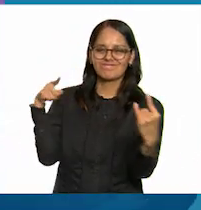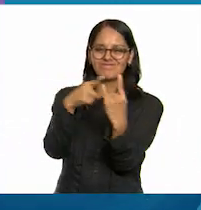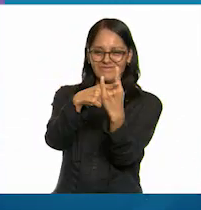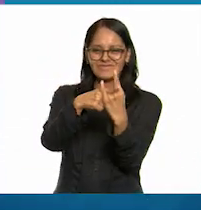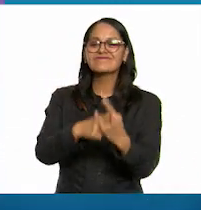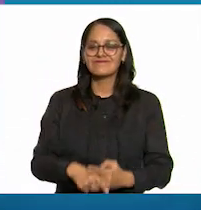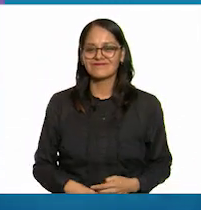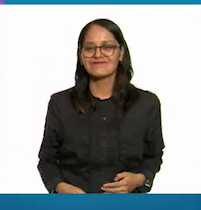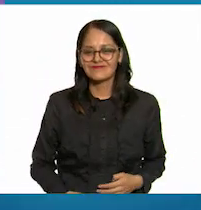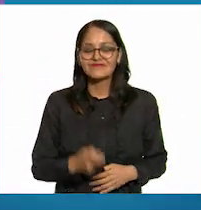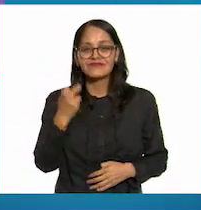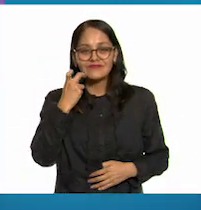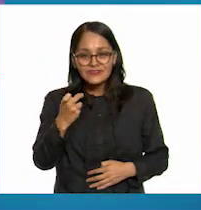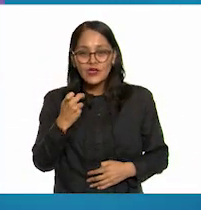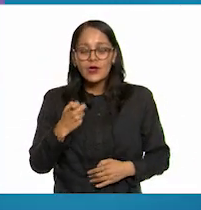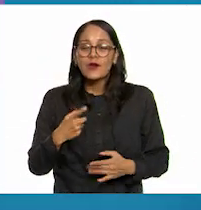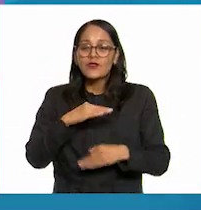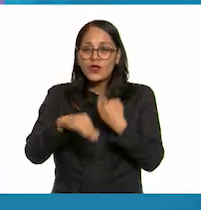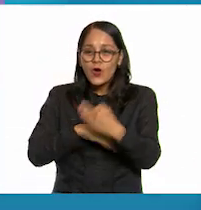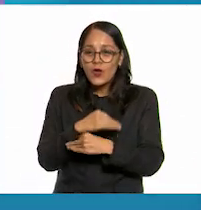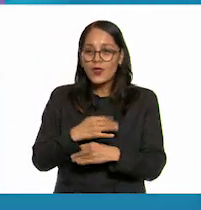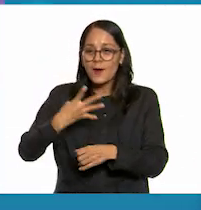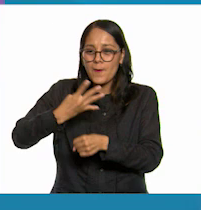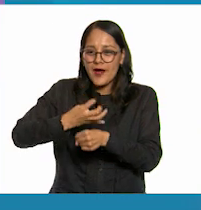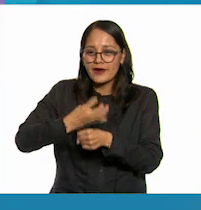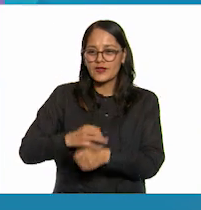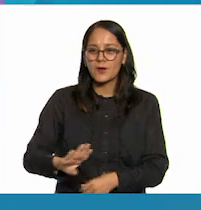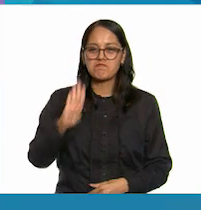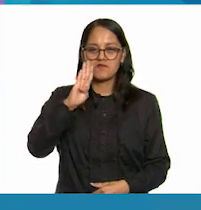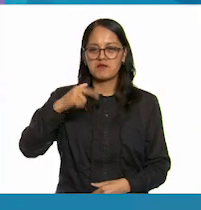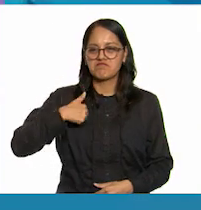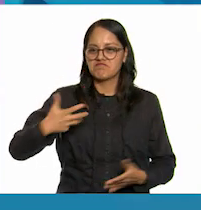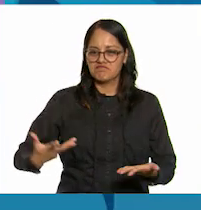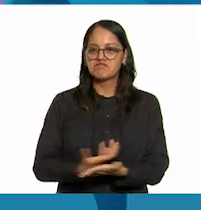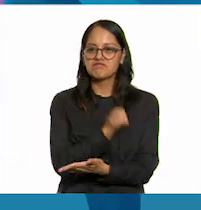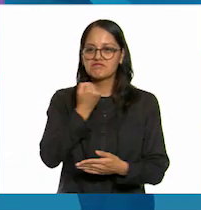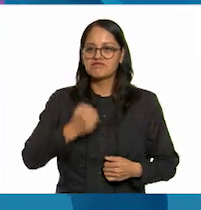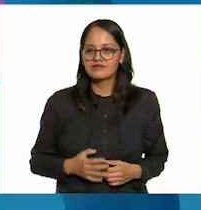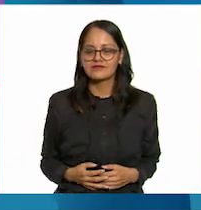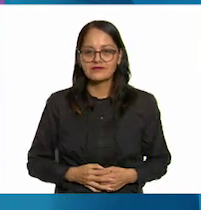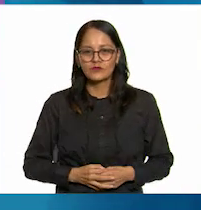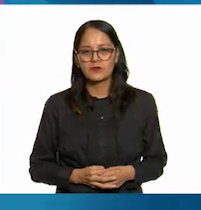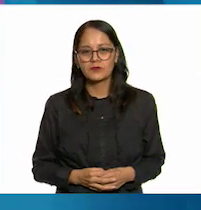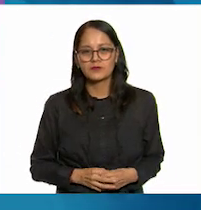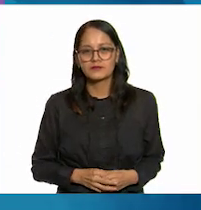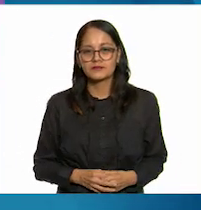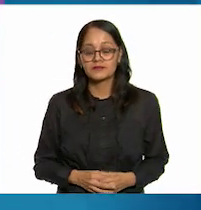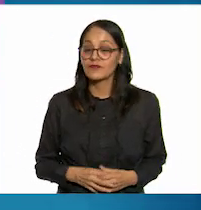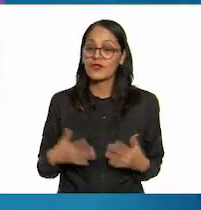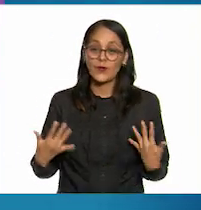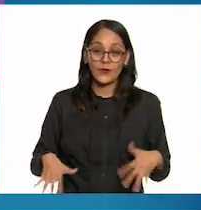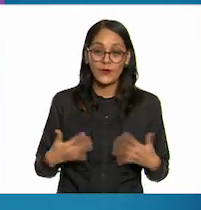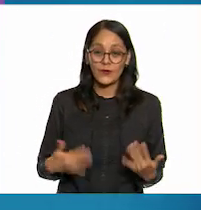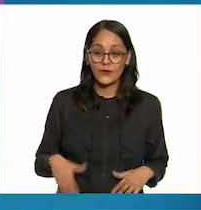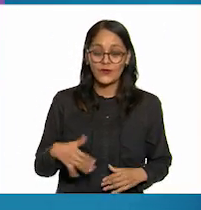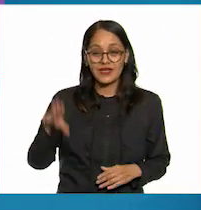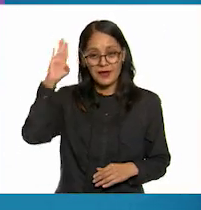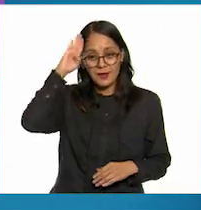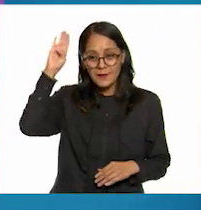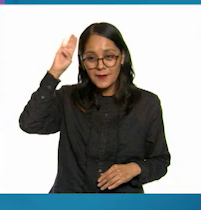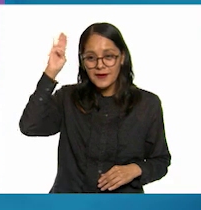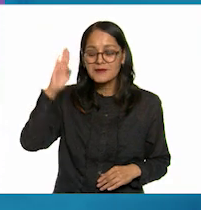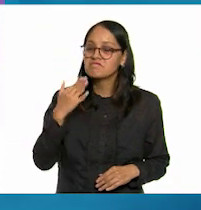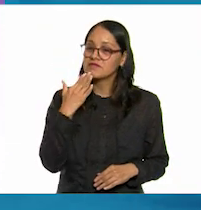y así las lobas de cuarto b ganamos ese partidazo híjole que bárbara